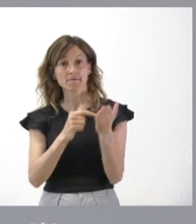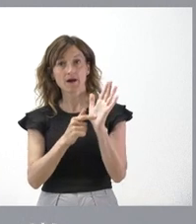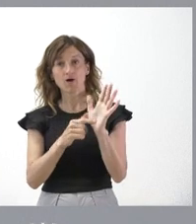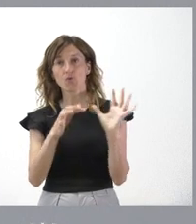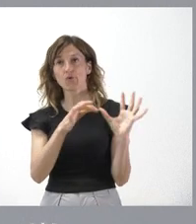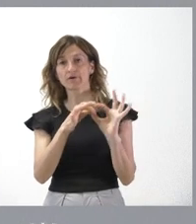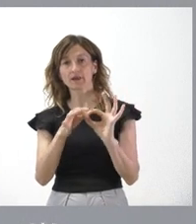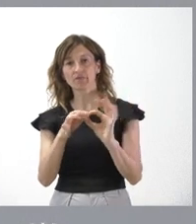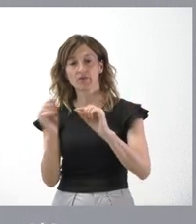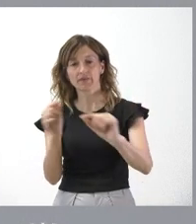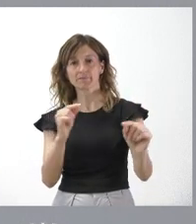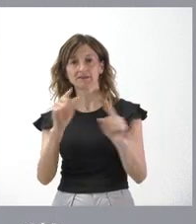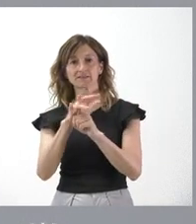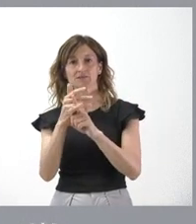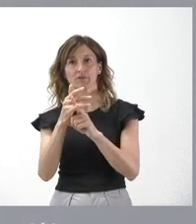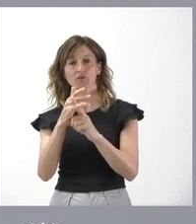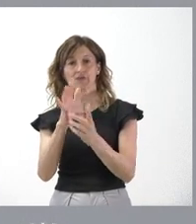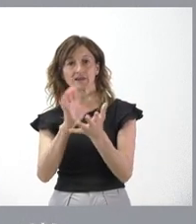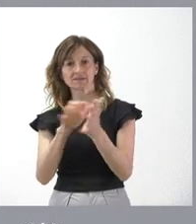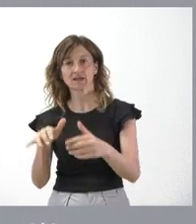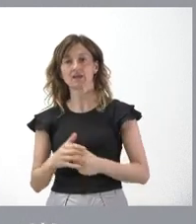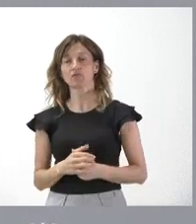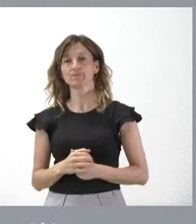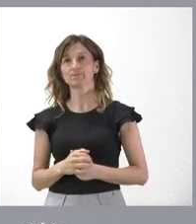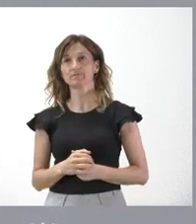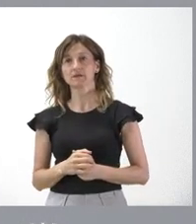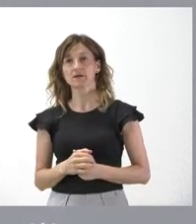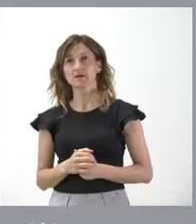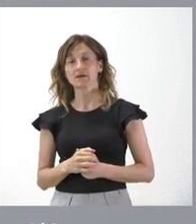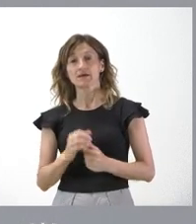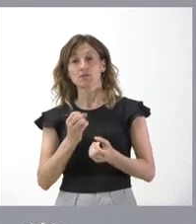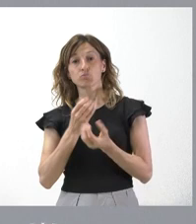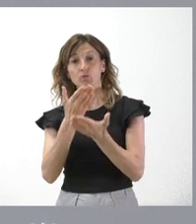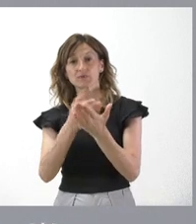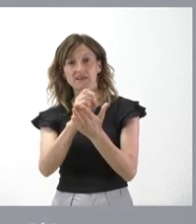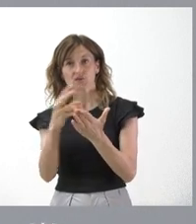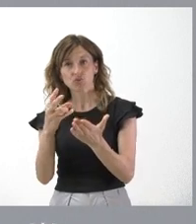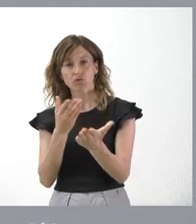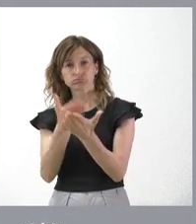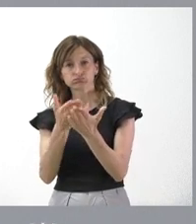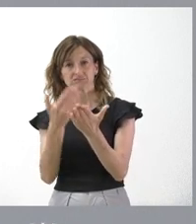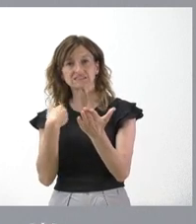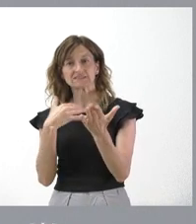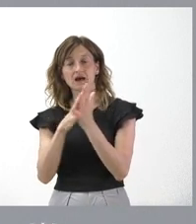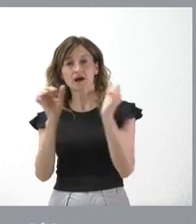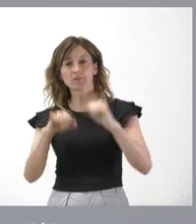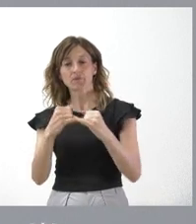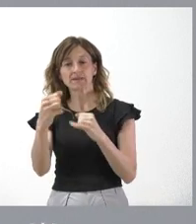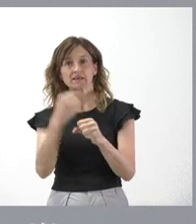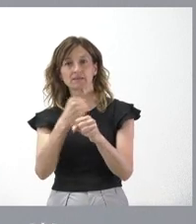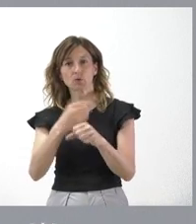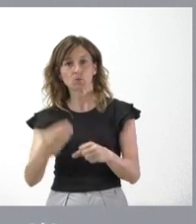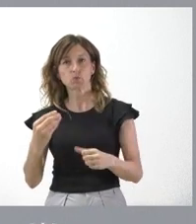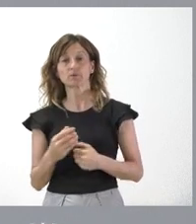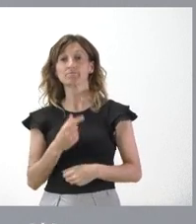torno al debate del Estado de la Comunidad. Hubo bastantes propuestas de resolución que ahí se aprobaron y creemos que tenemos una buena línea de trabajo. Eso